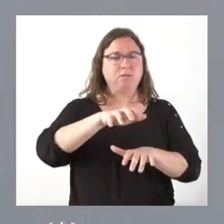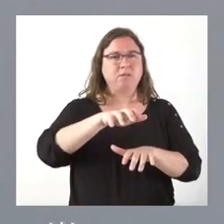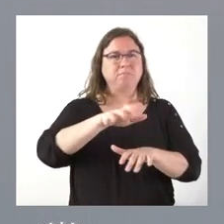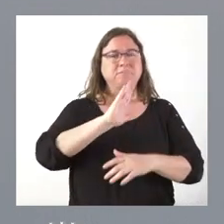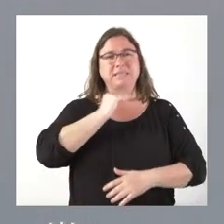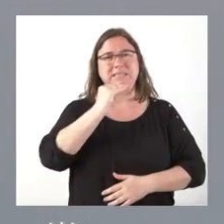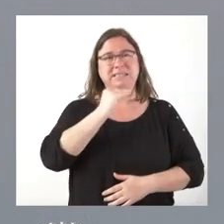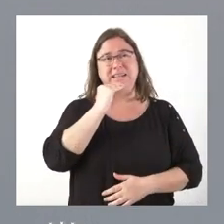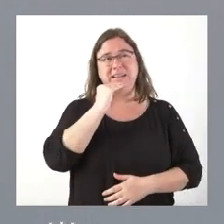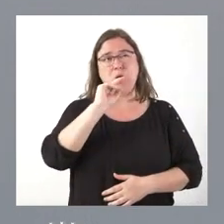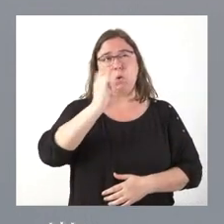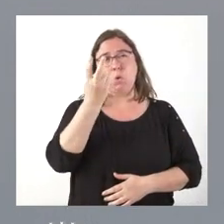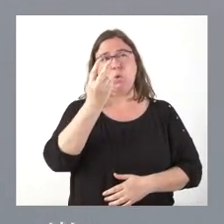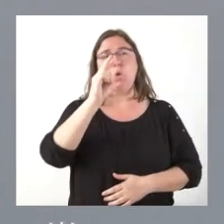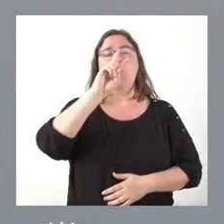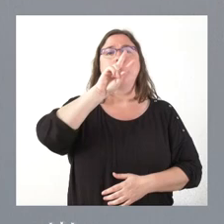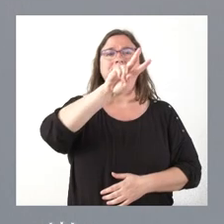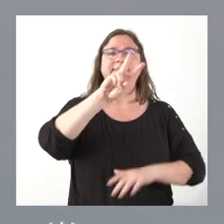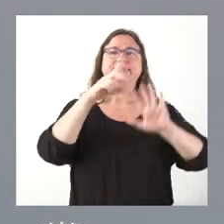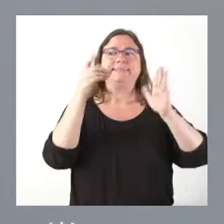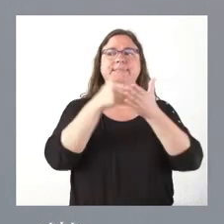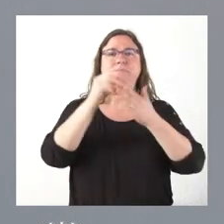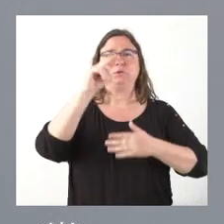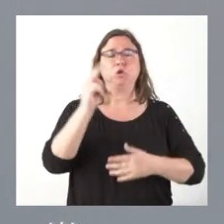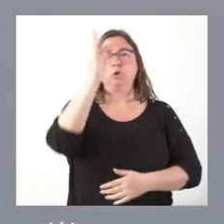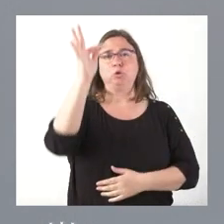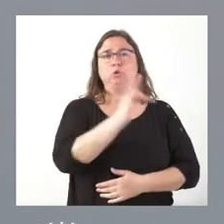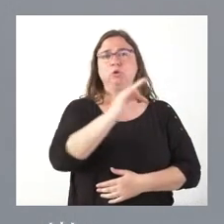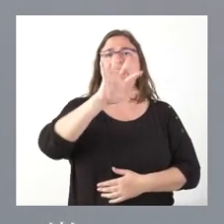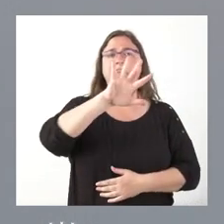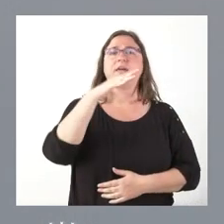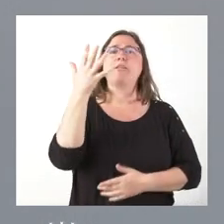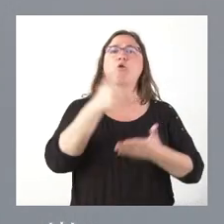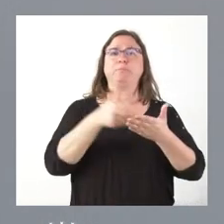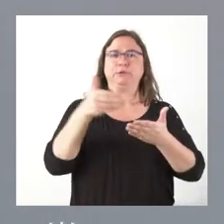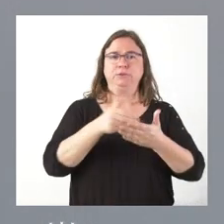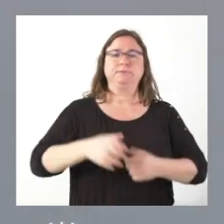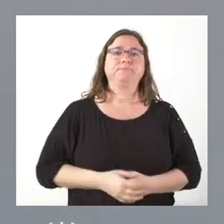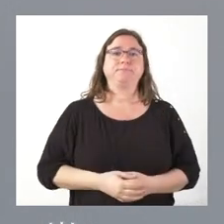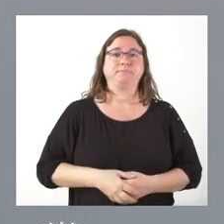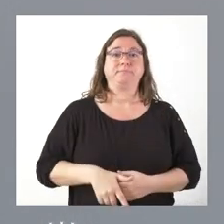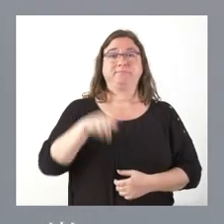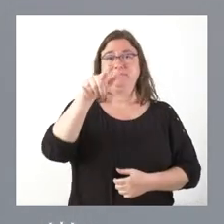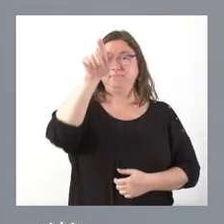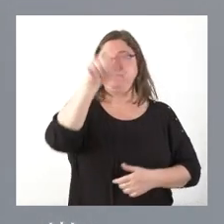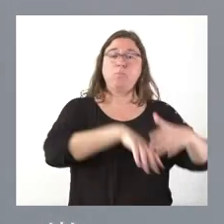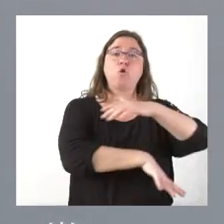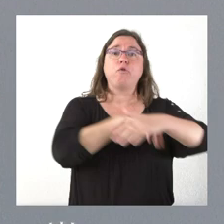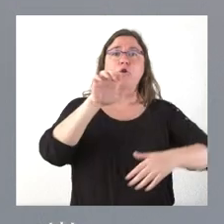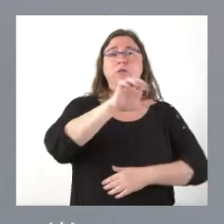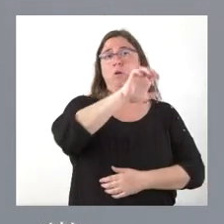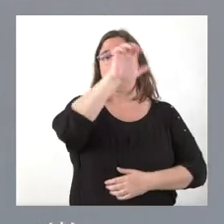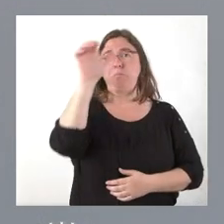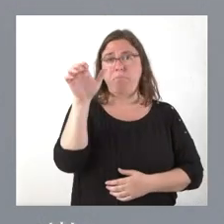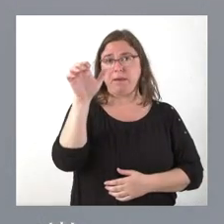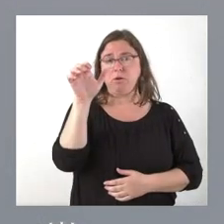prácticamente otros 26 millones de euros, que suman algo más de 35 millones de euros. De las cantidades de fondos europeos, que